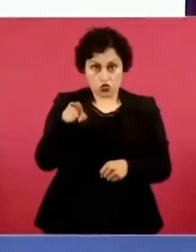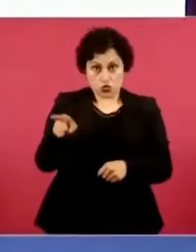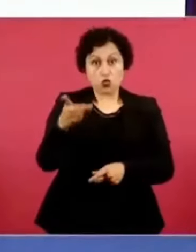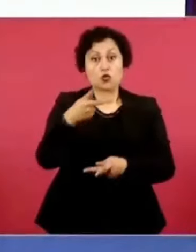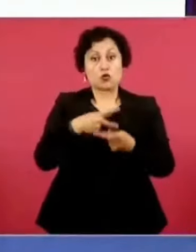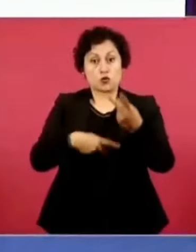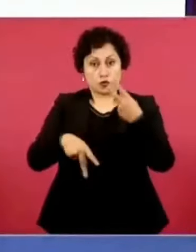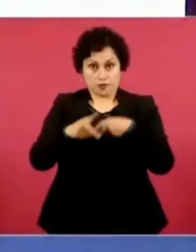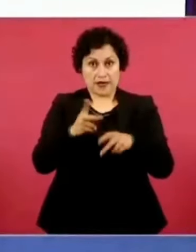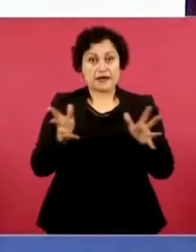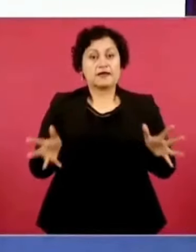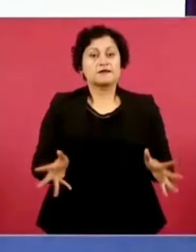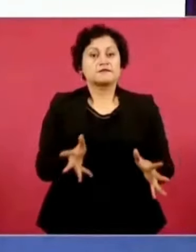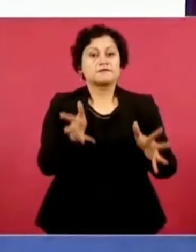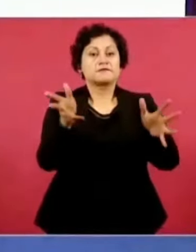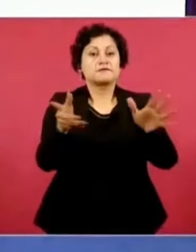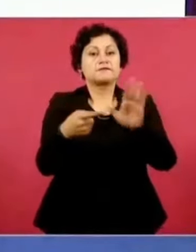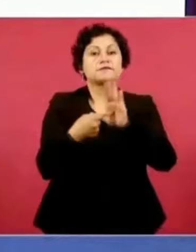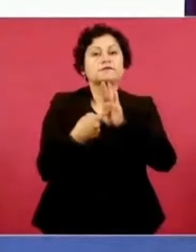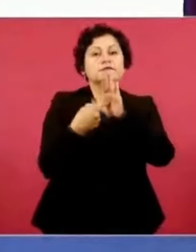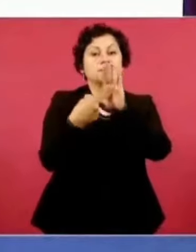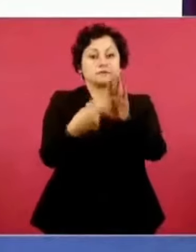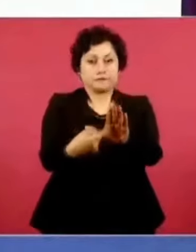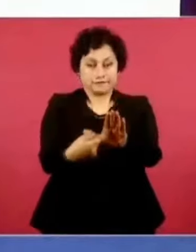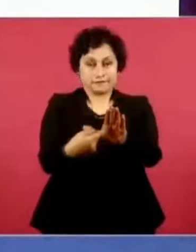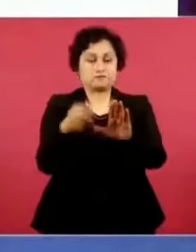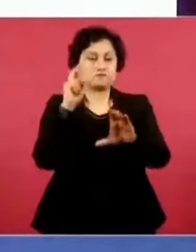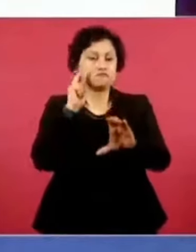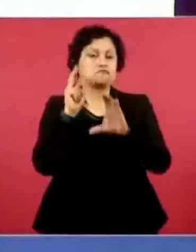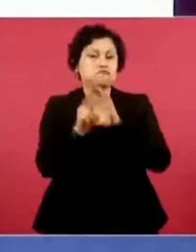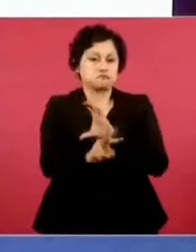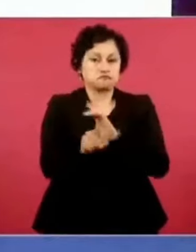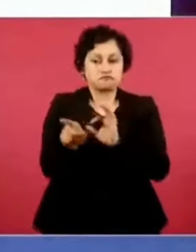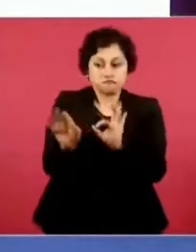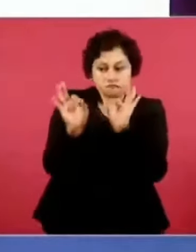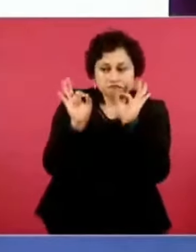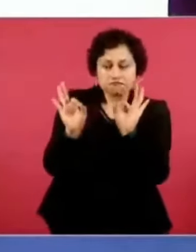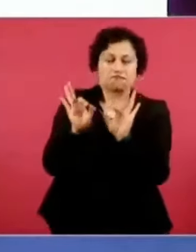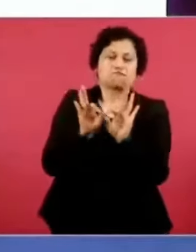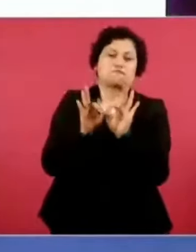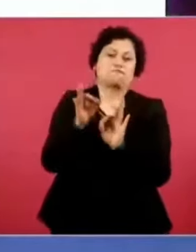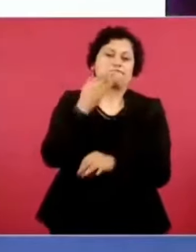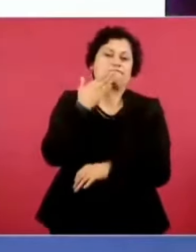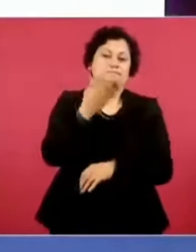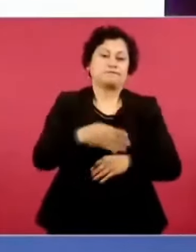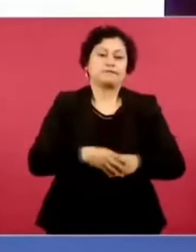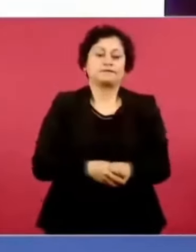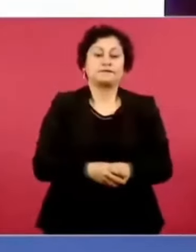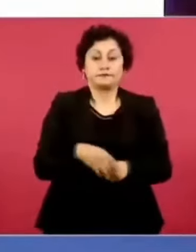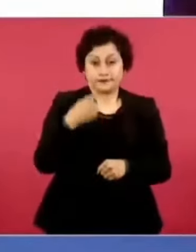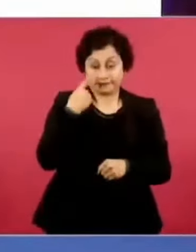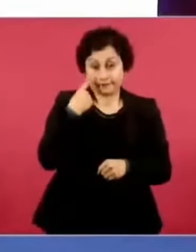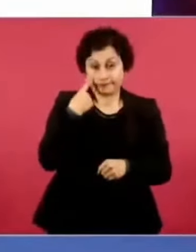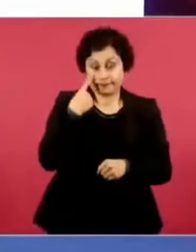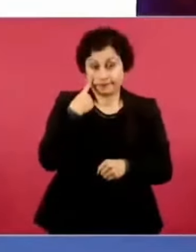la transparencia, qué buen trabajo. Televisa,